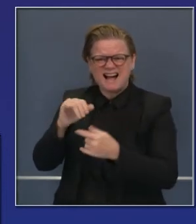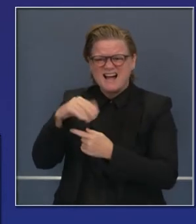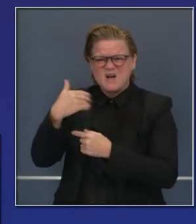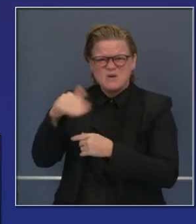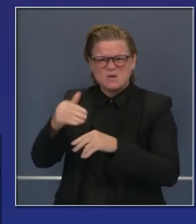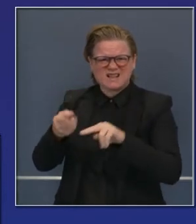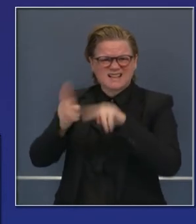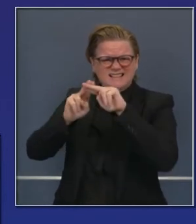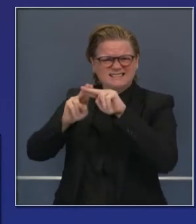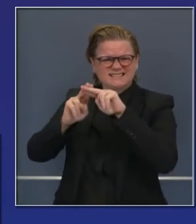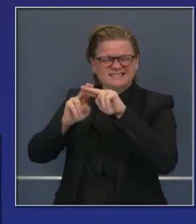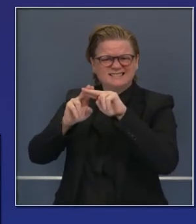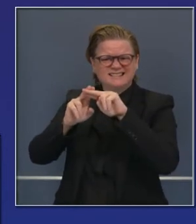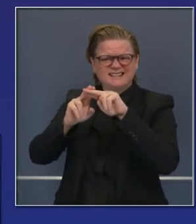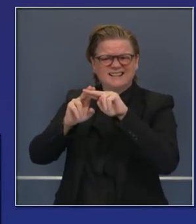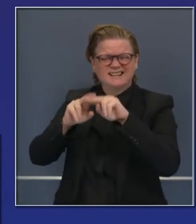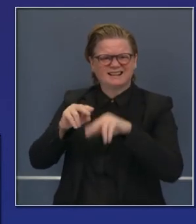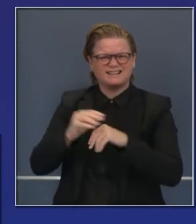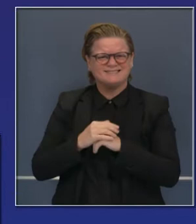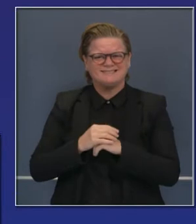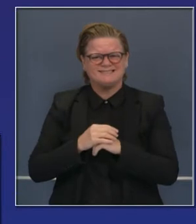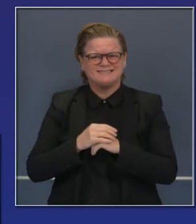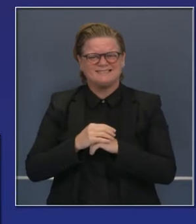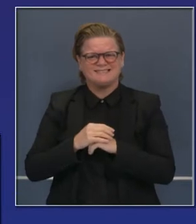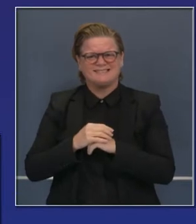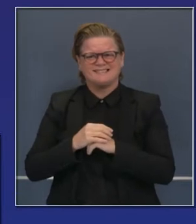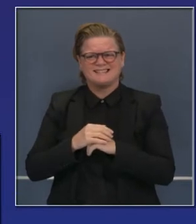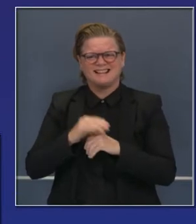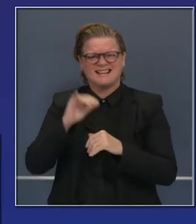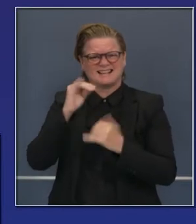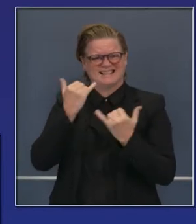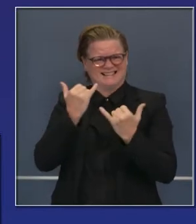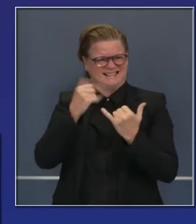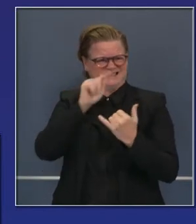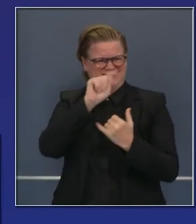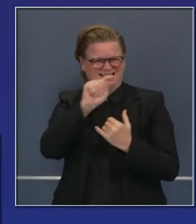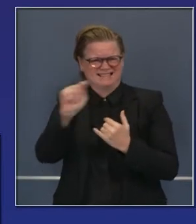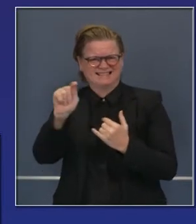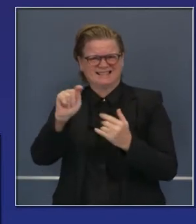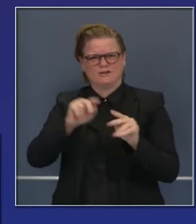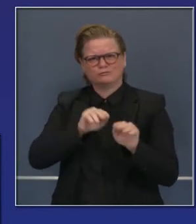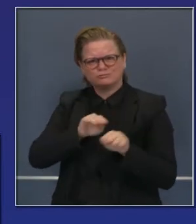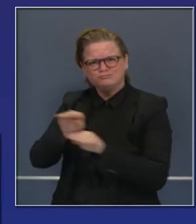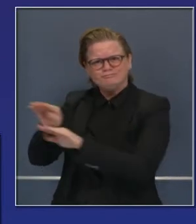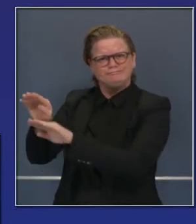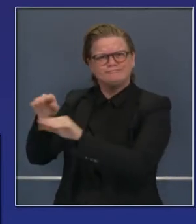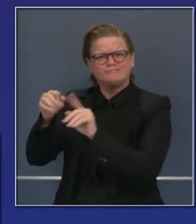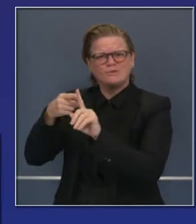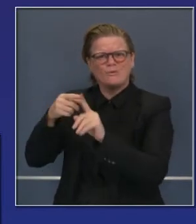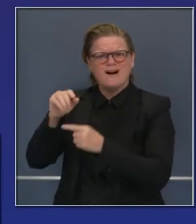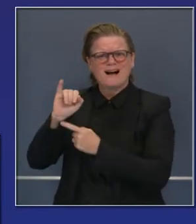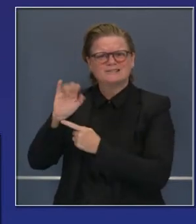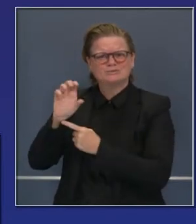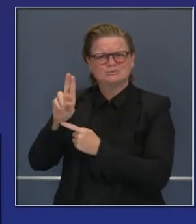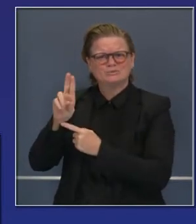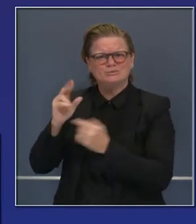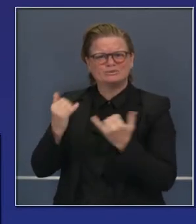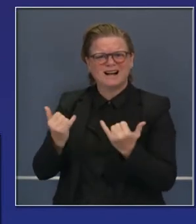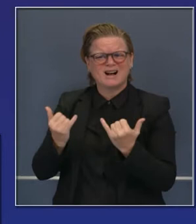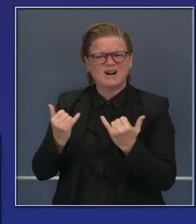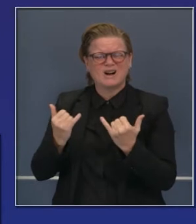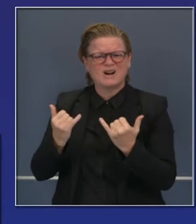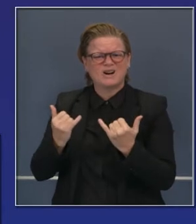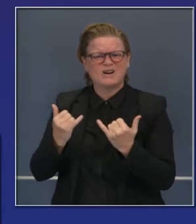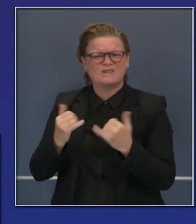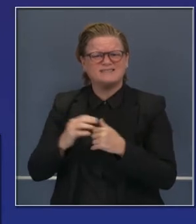% en las últimas dos semanas. Esto representa 23% del número total de